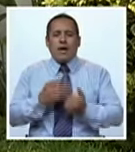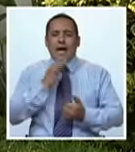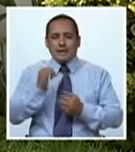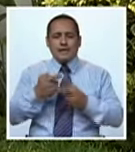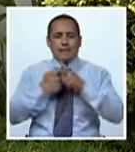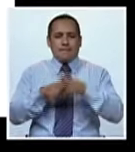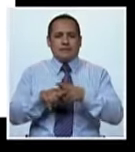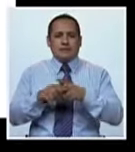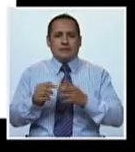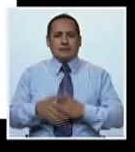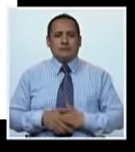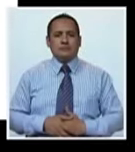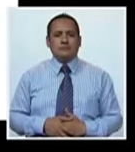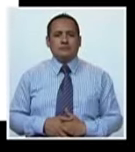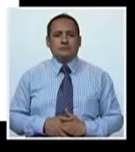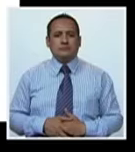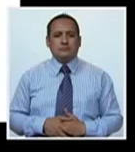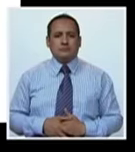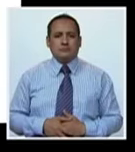en fin, así nació.